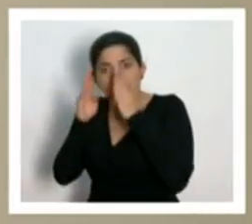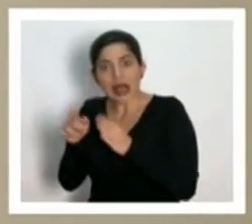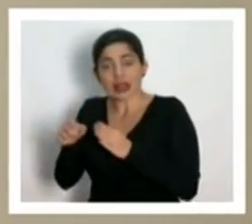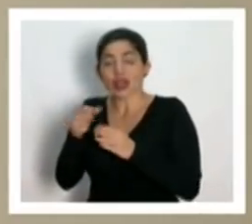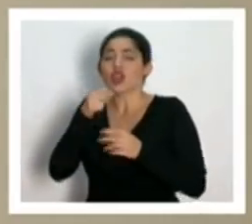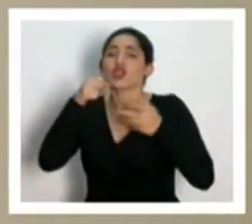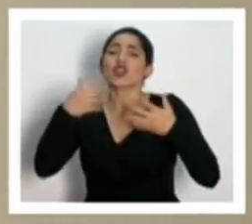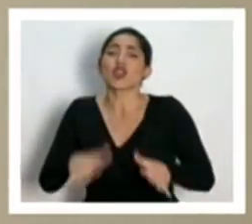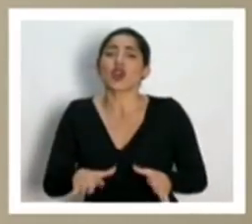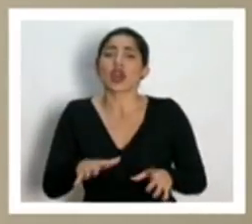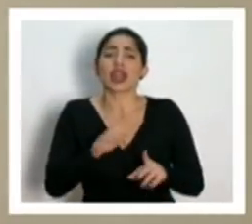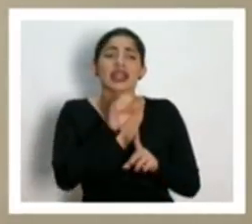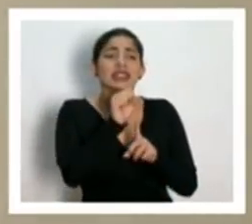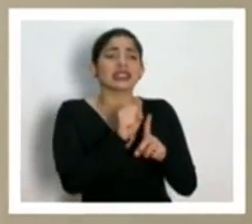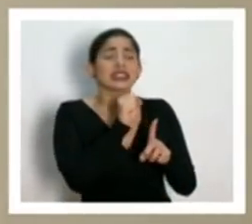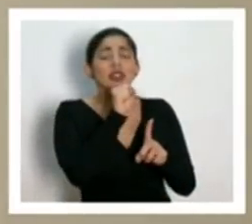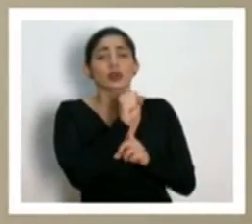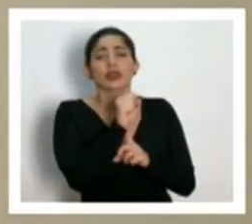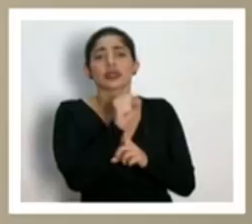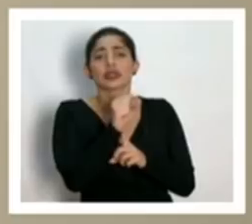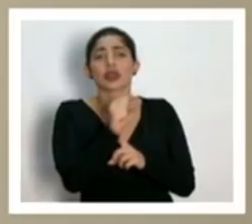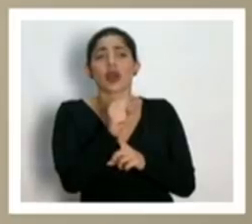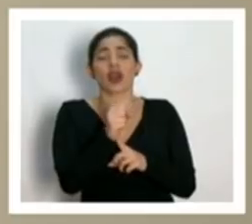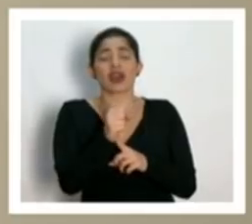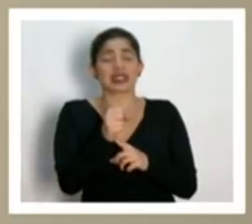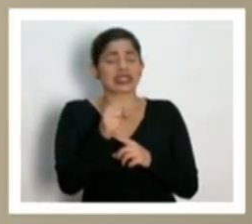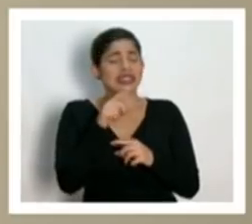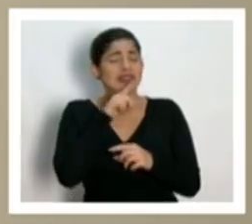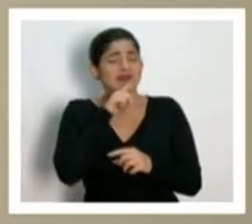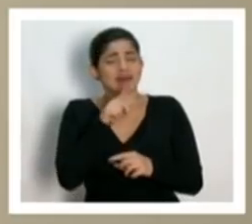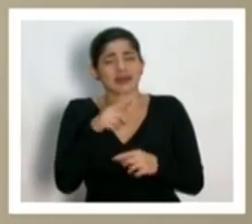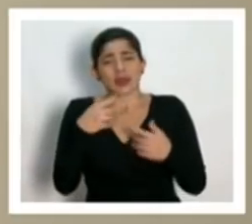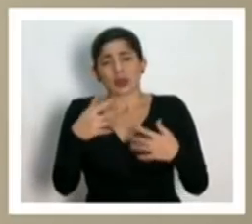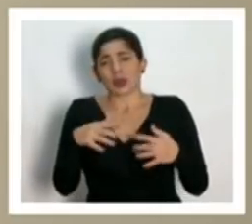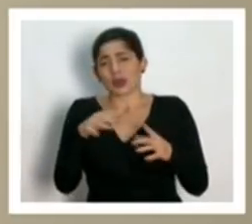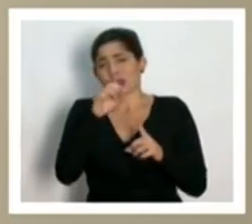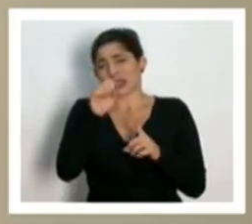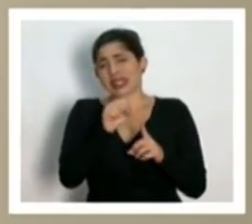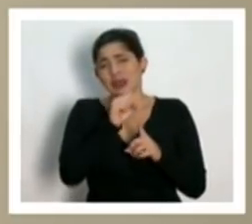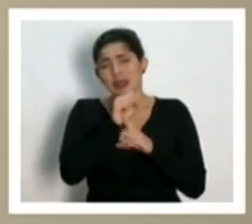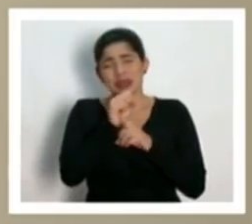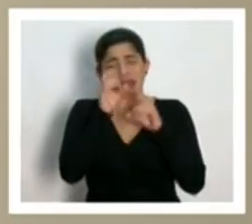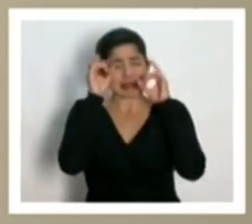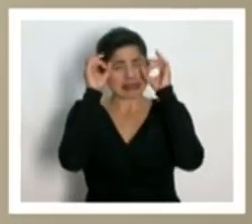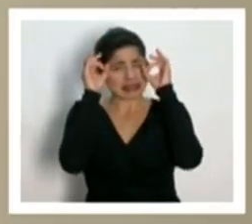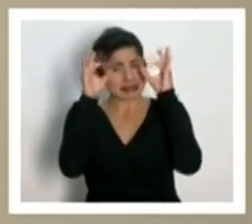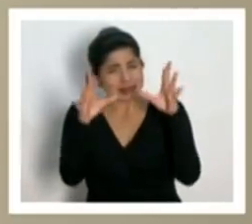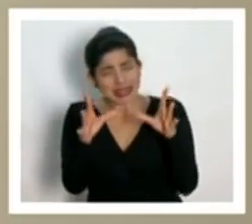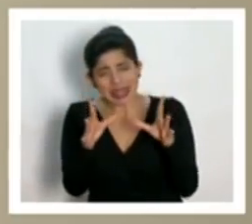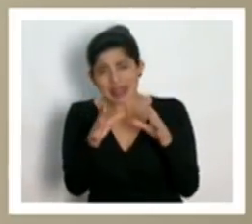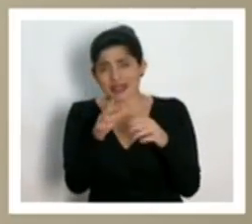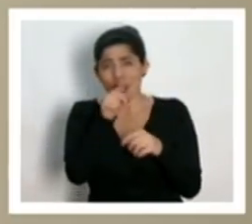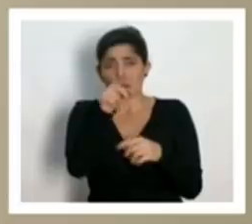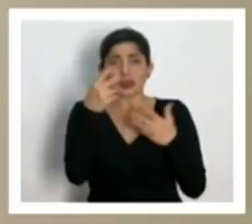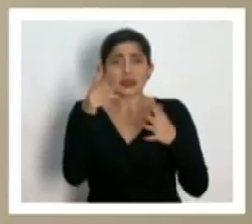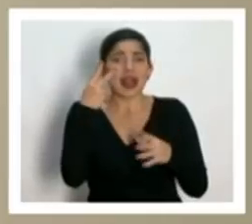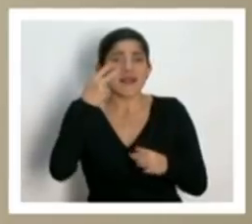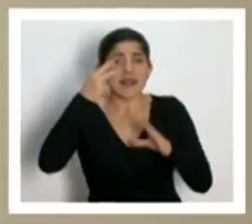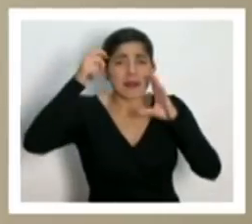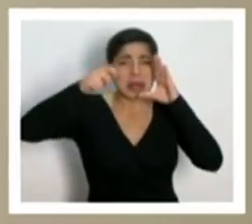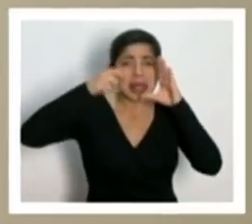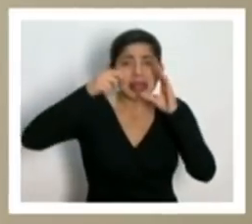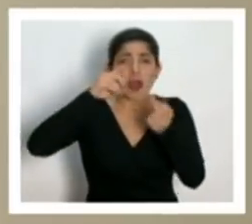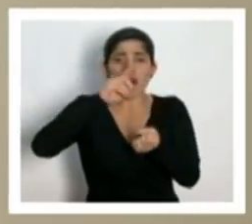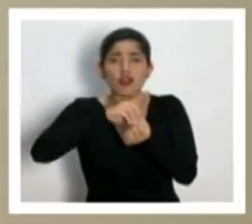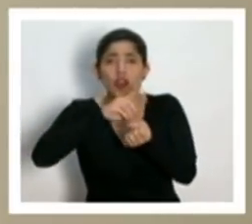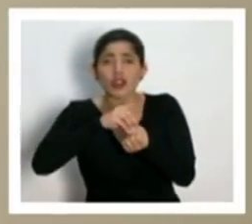escenarios que han sido sumamente dramáticos ustedes han visto videos de